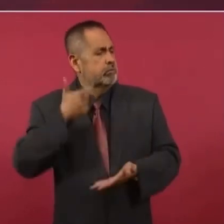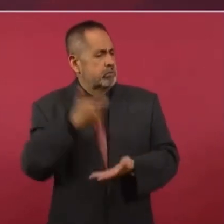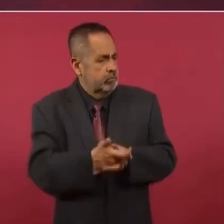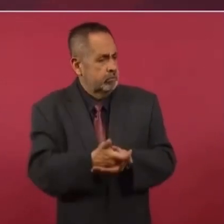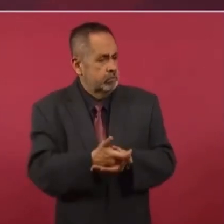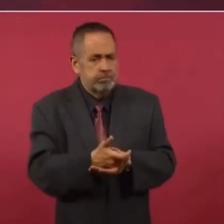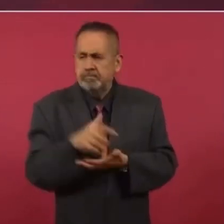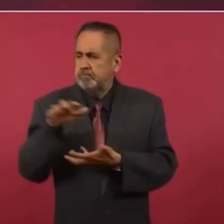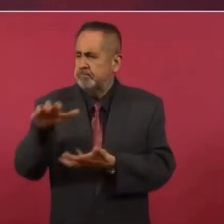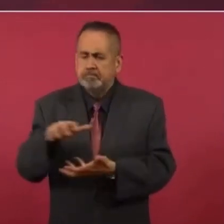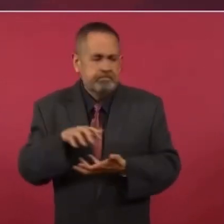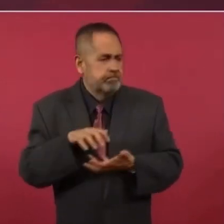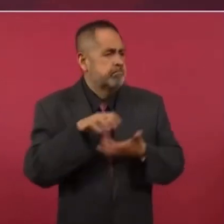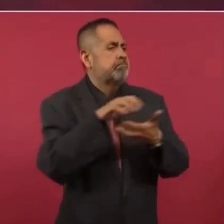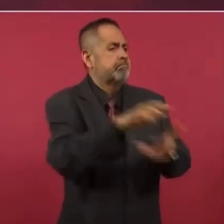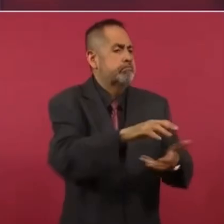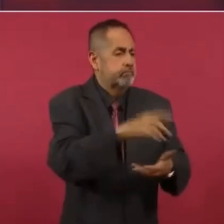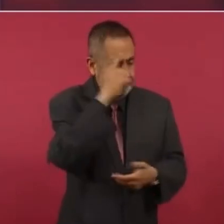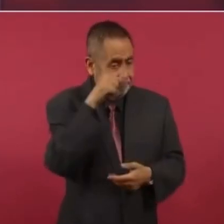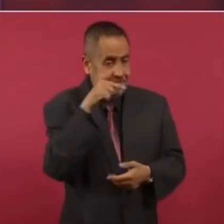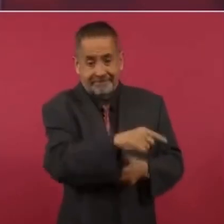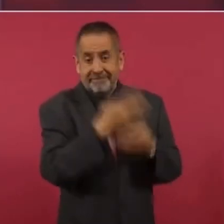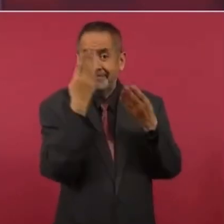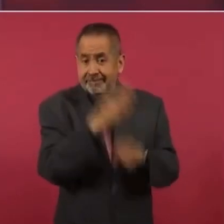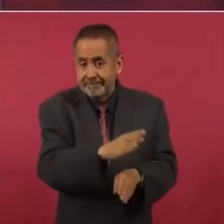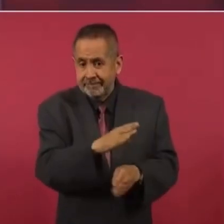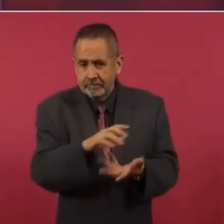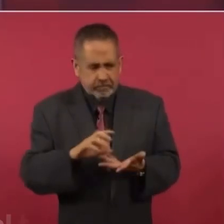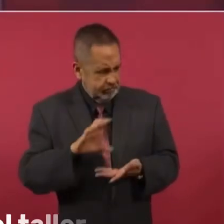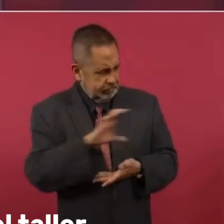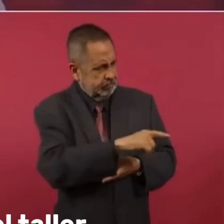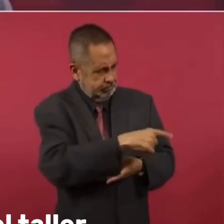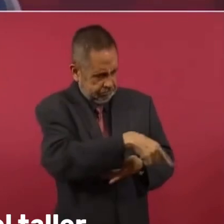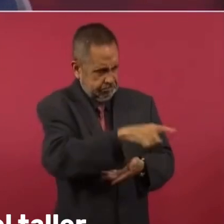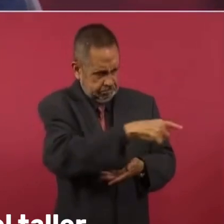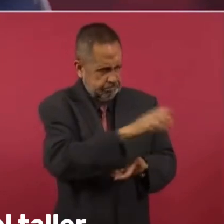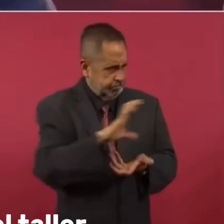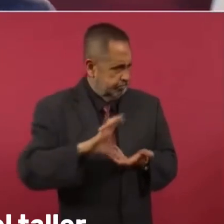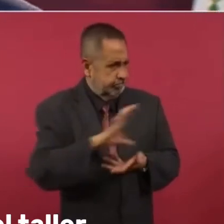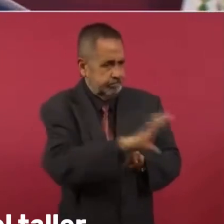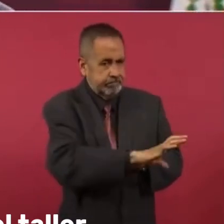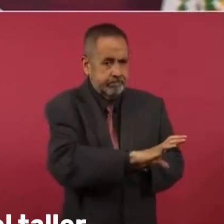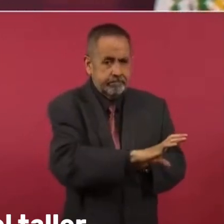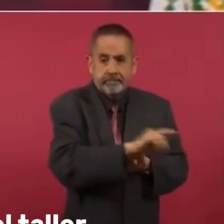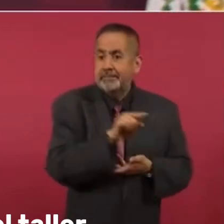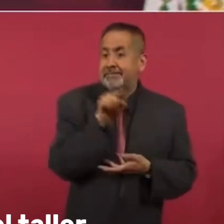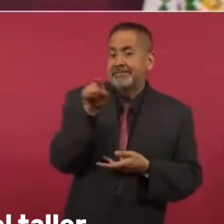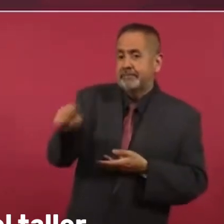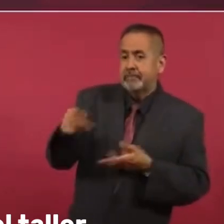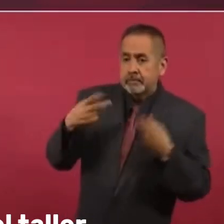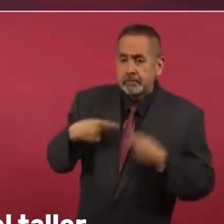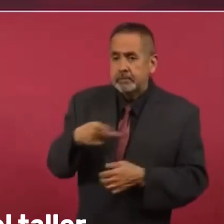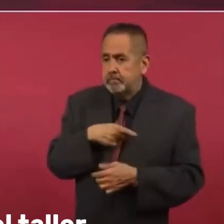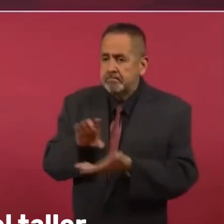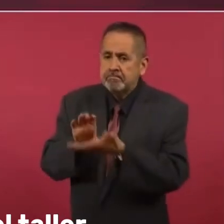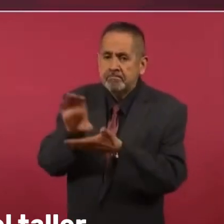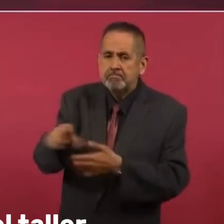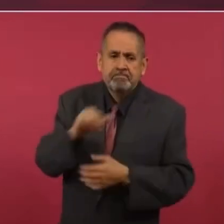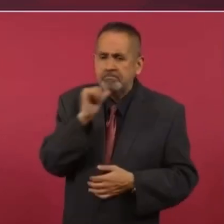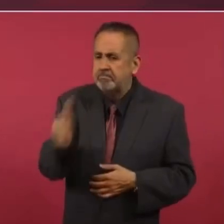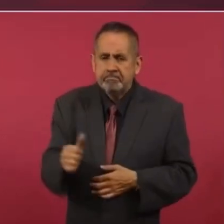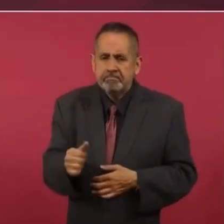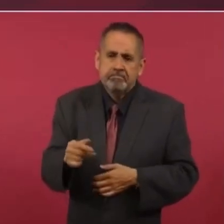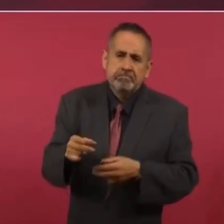No rescatan al pueblo, no rescatan al pequeño comerciante, al dueño del